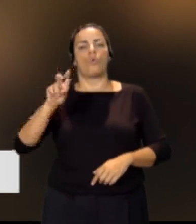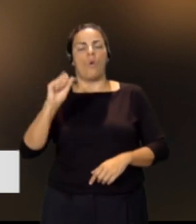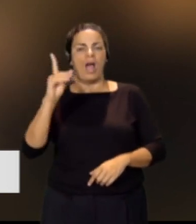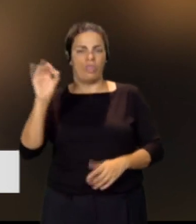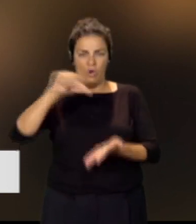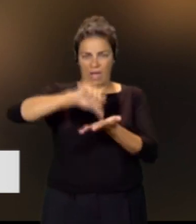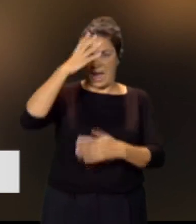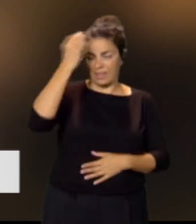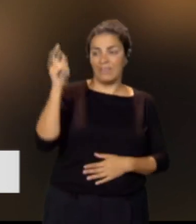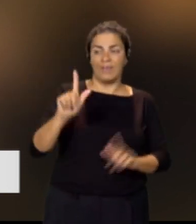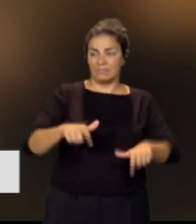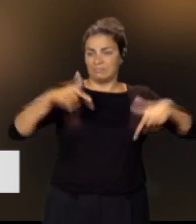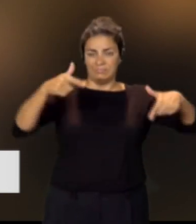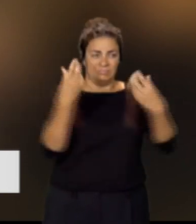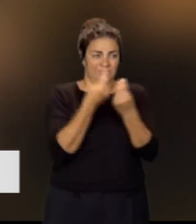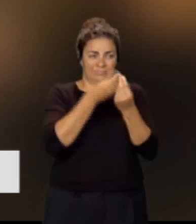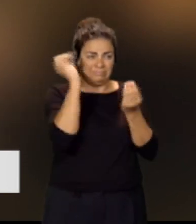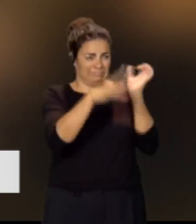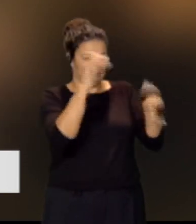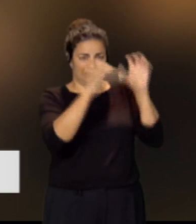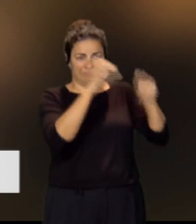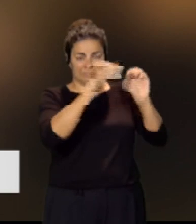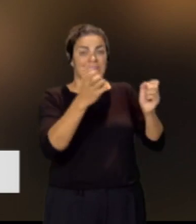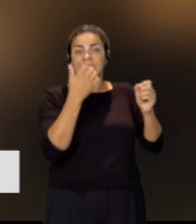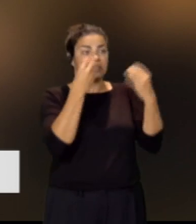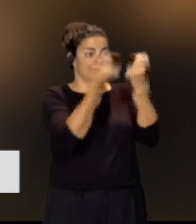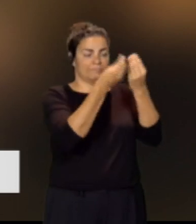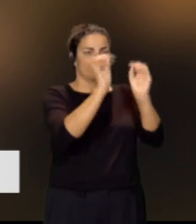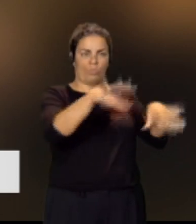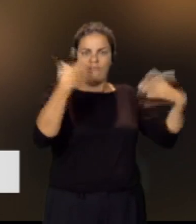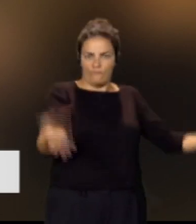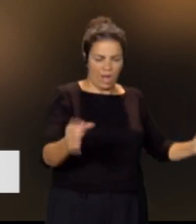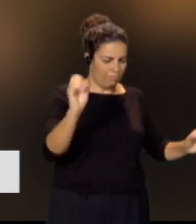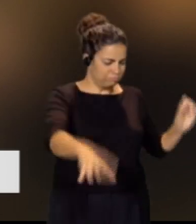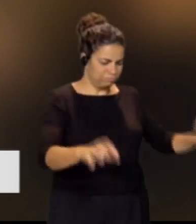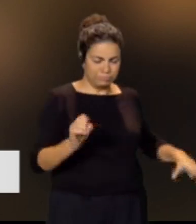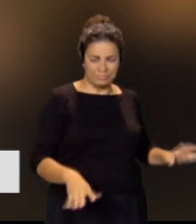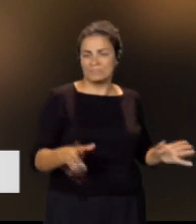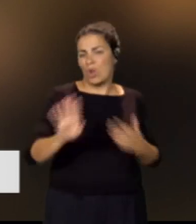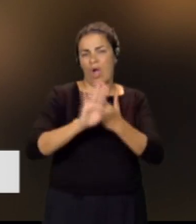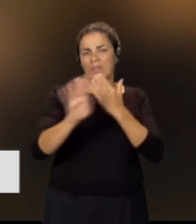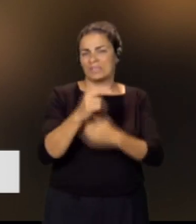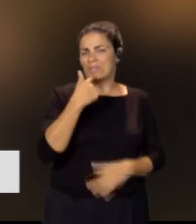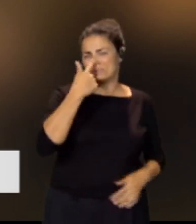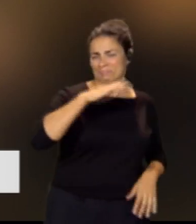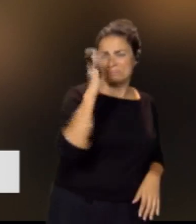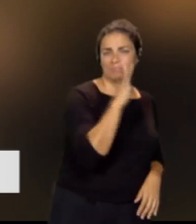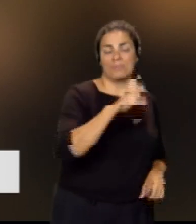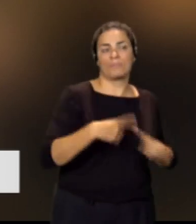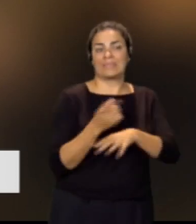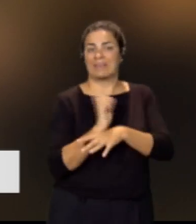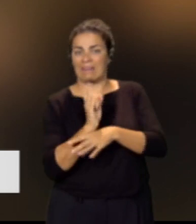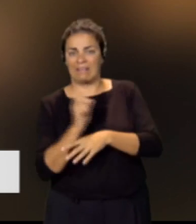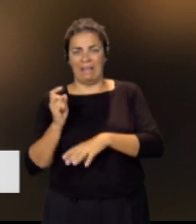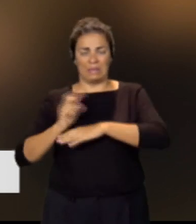llenos de basura y lo que no cabe, pues se deja por fuera. Según los vecinos, ocasiona malos olores, atrae también a ratas